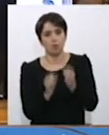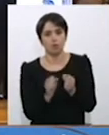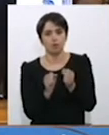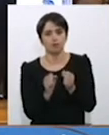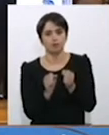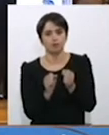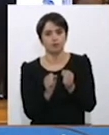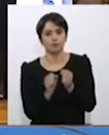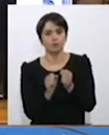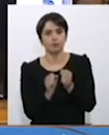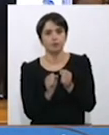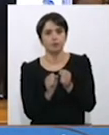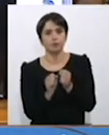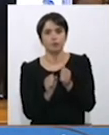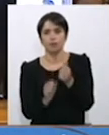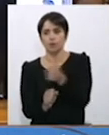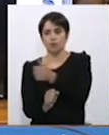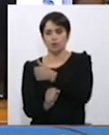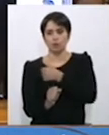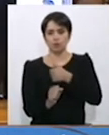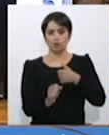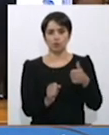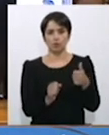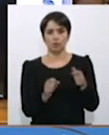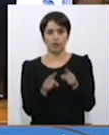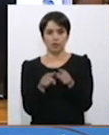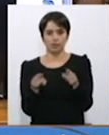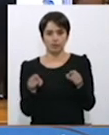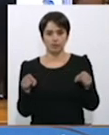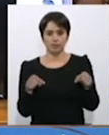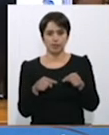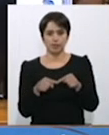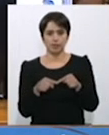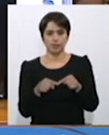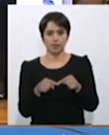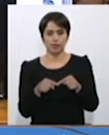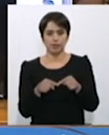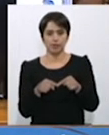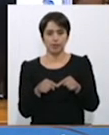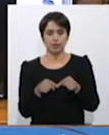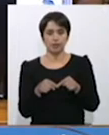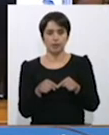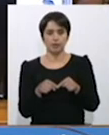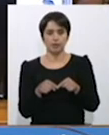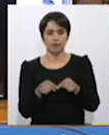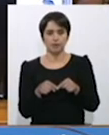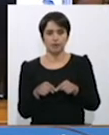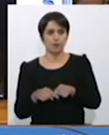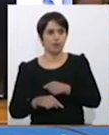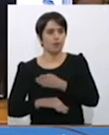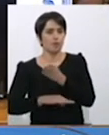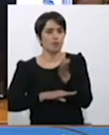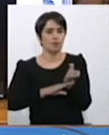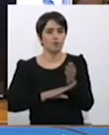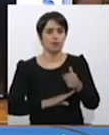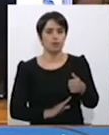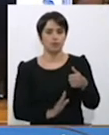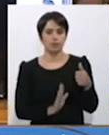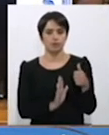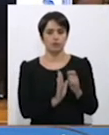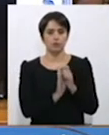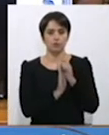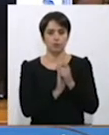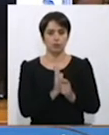plantear en conjunto toda la sala, incluyendo la senadora Proboste, al director de presupuesto,